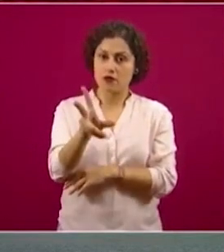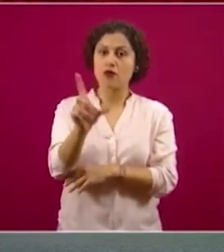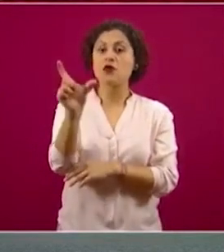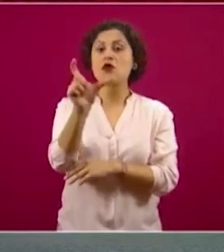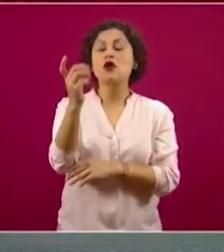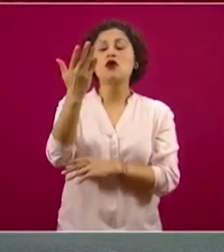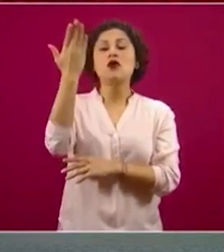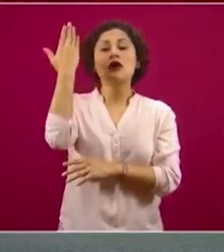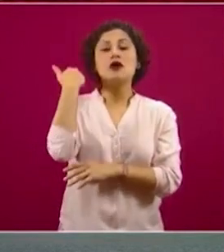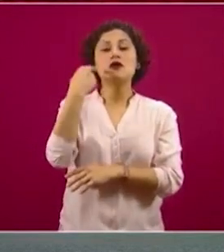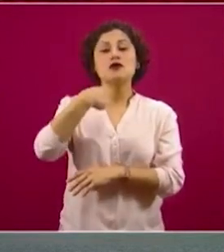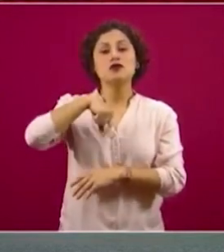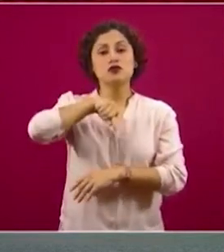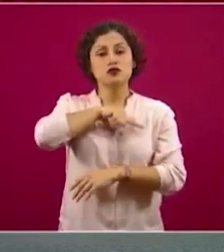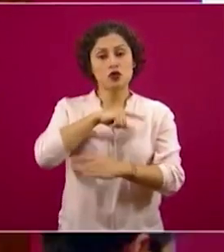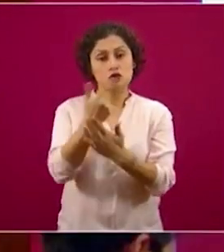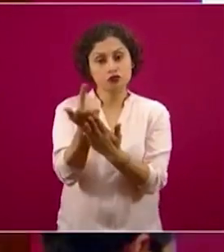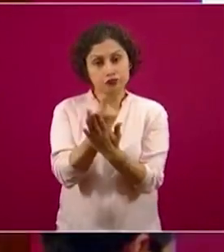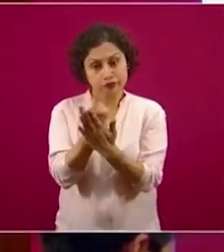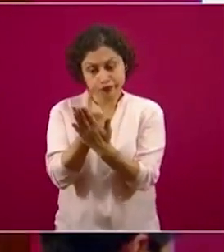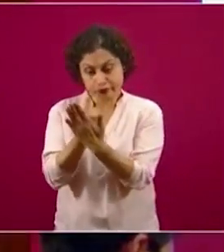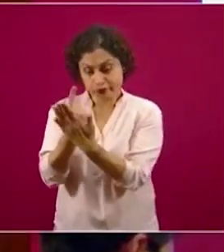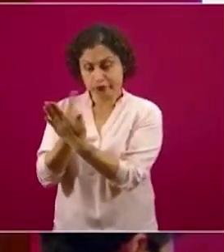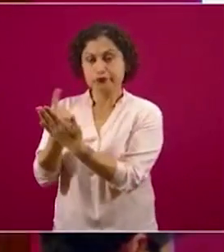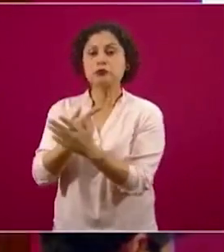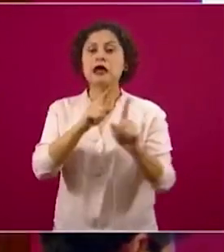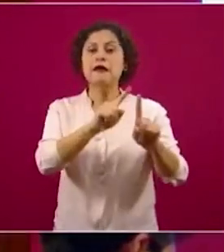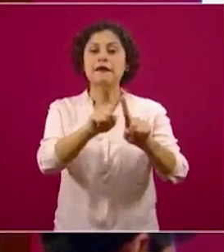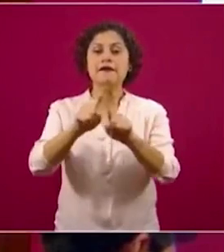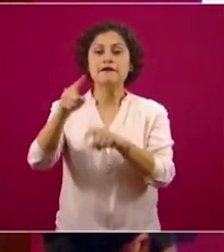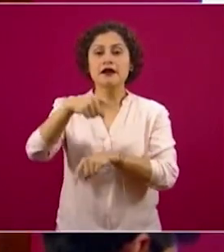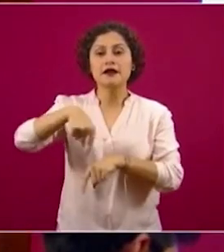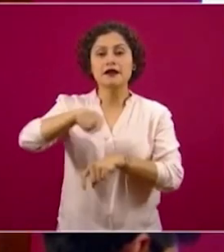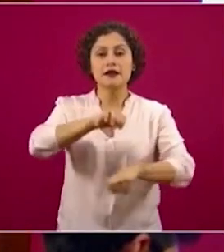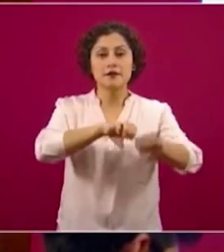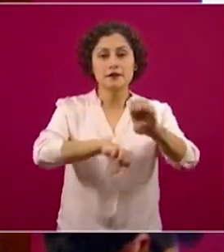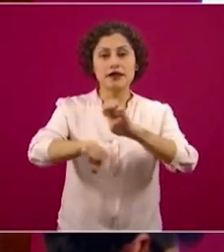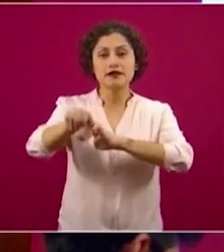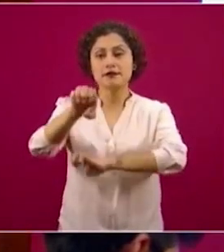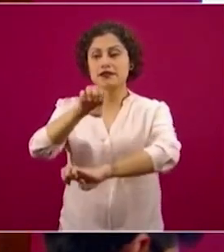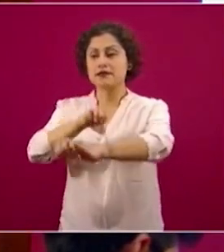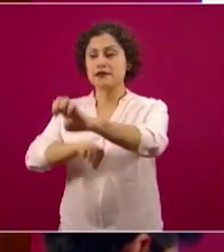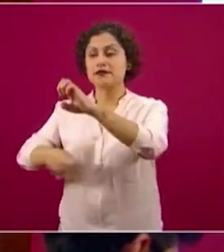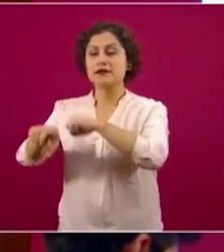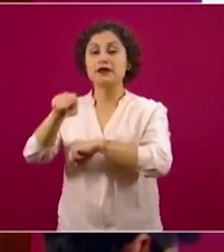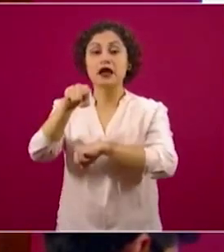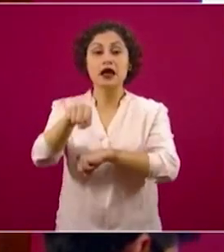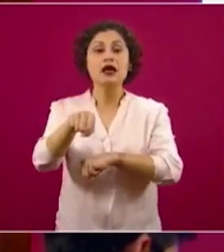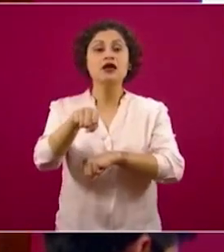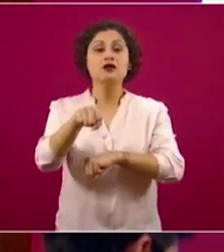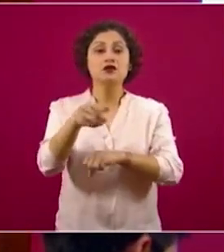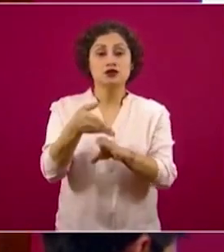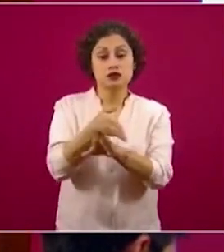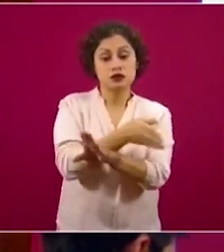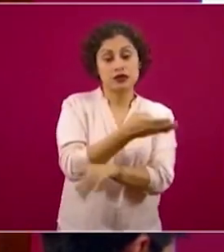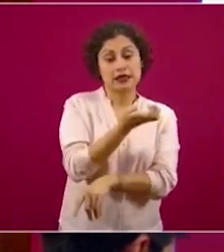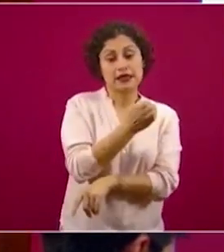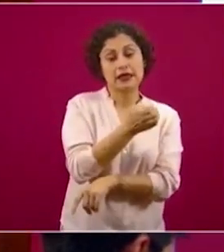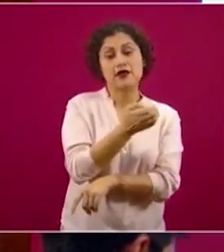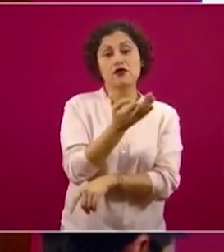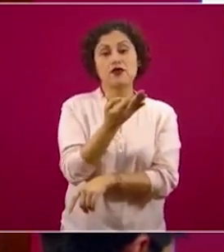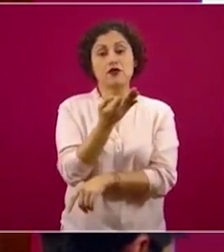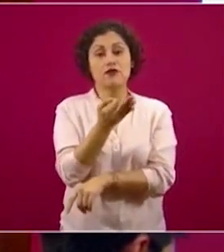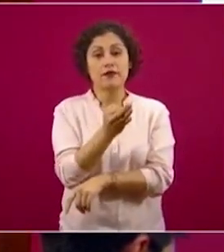de aquellos empresarios solidarios que no dieron de baja ningún trabajador en enero, en febrero